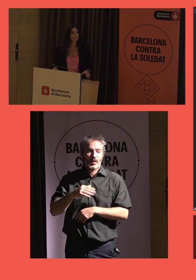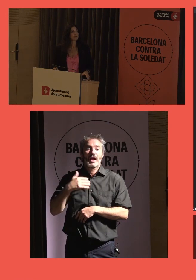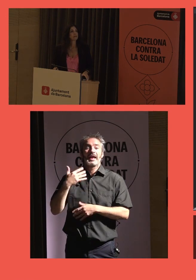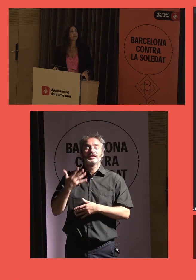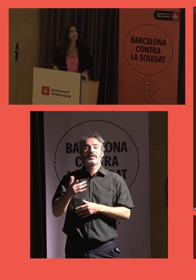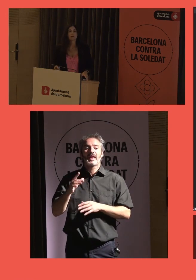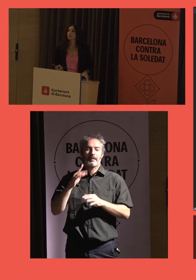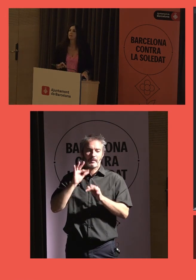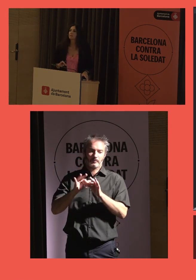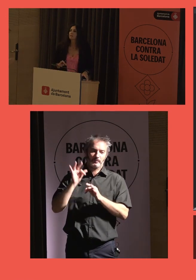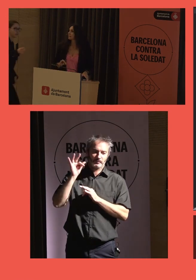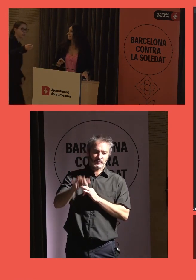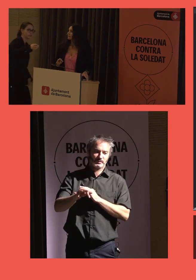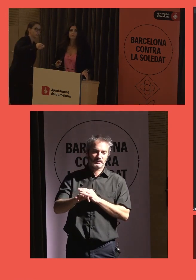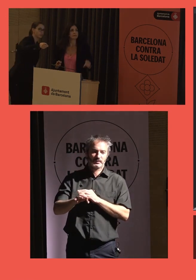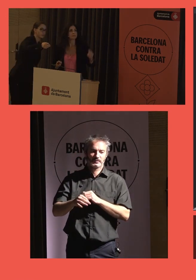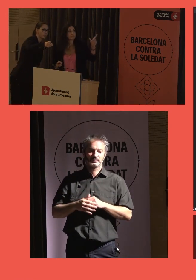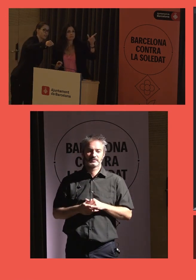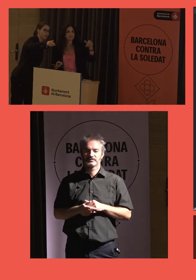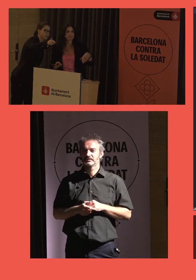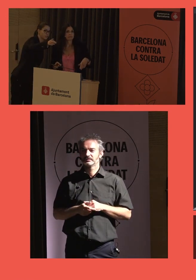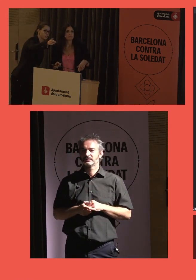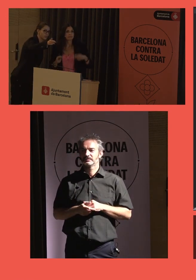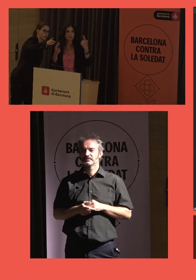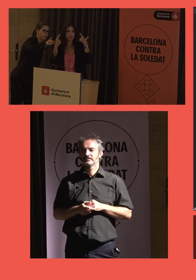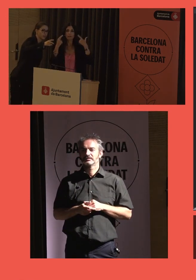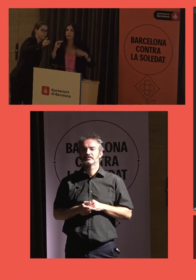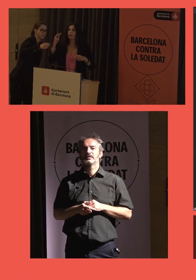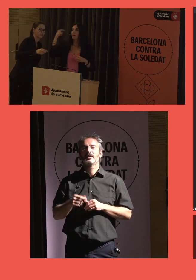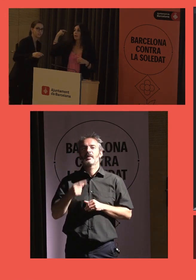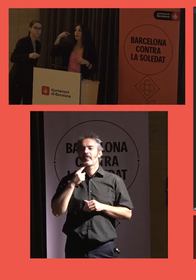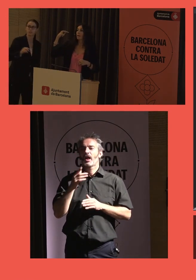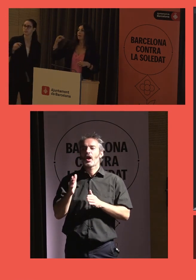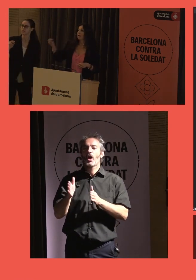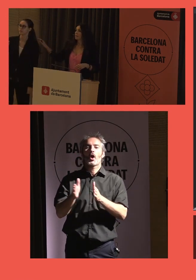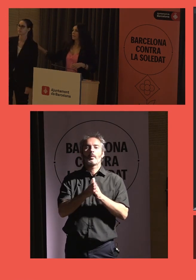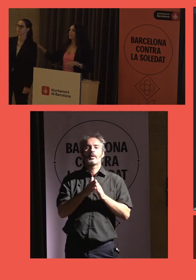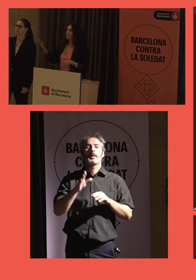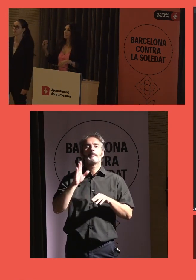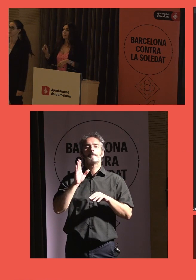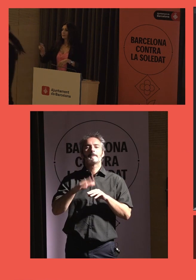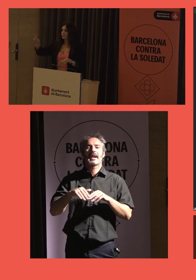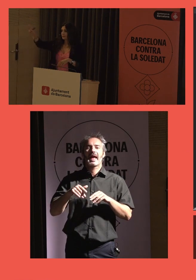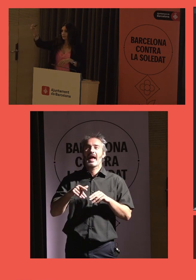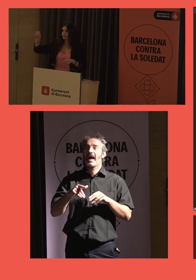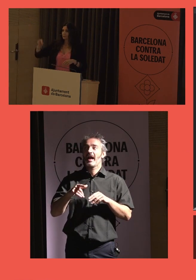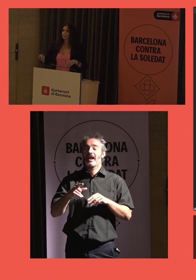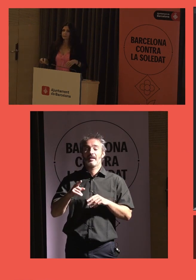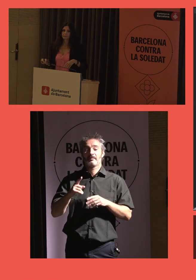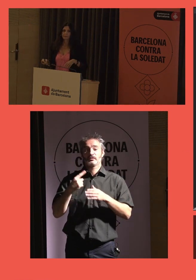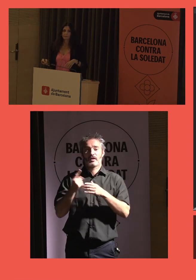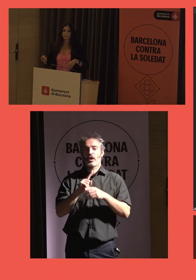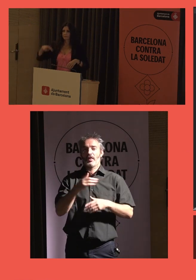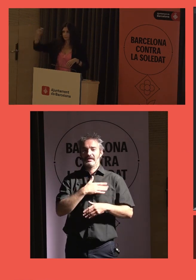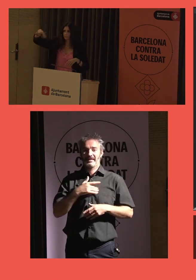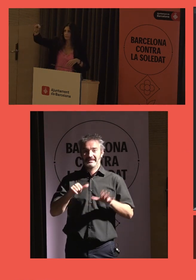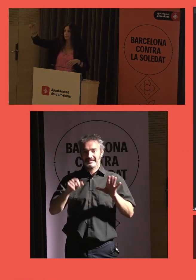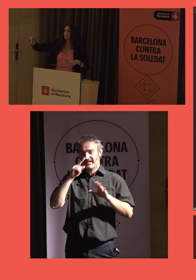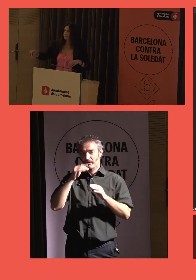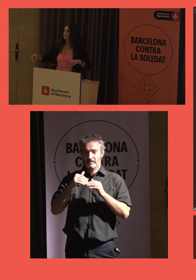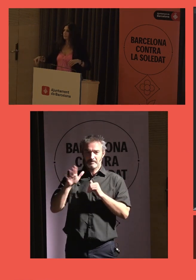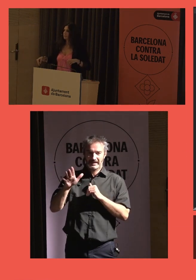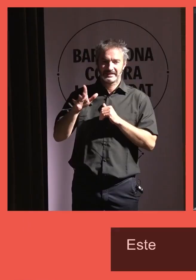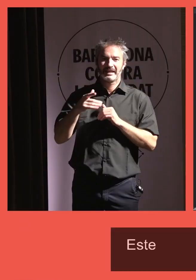nada, la próxima vez será. Bien. Bueno, la iniciativa de Nueva Más de la Baja Compañía, que es un programa para combatir la soberana de las personas de 60 años y más,